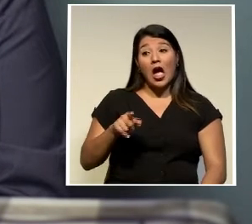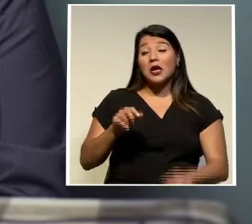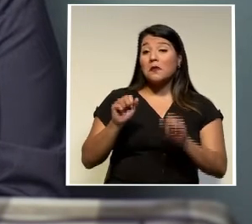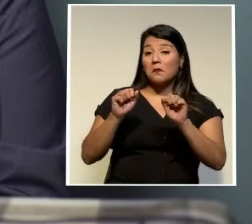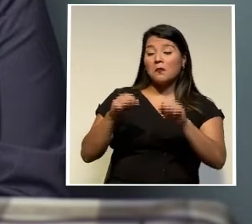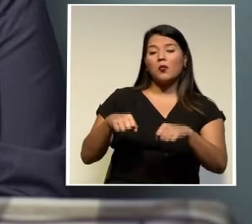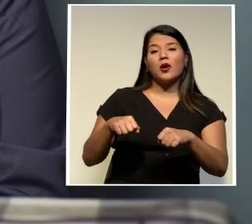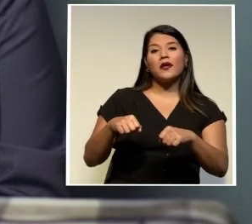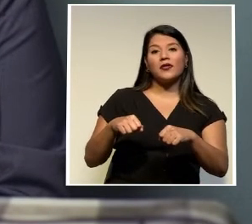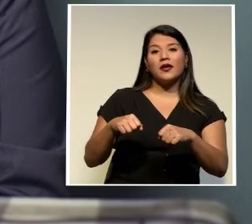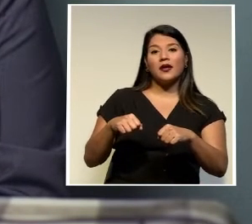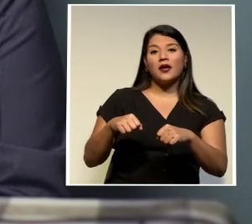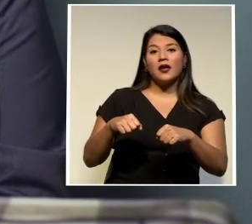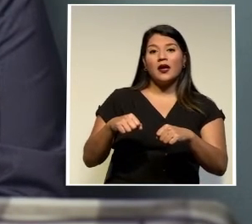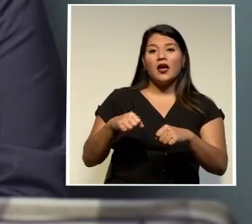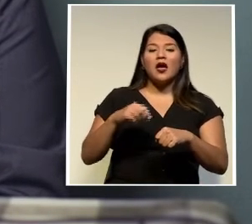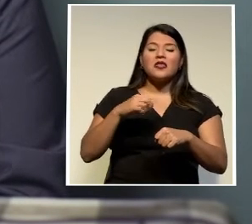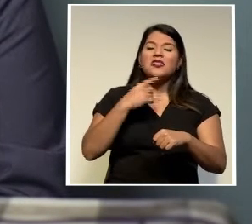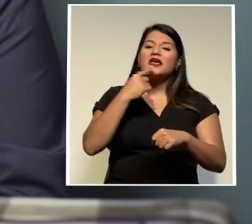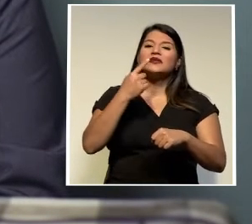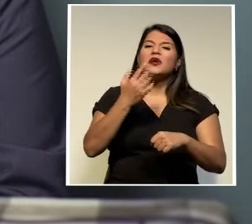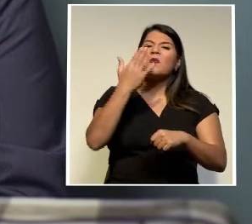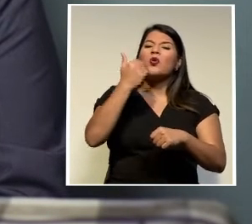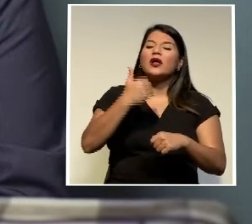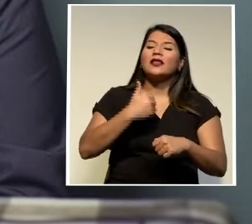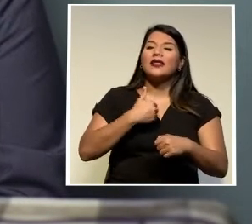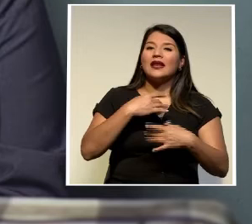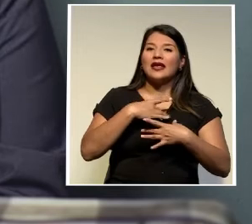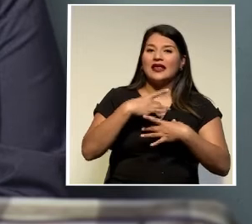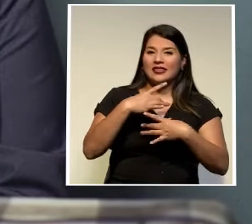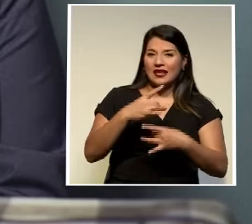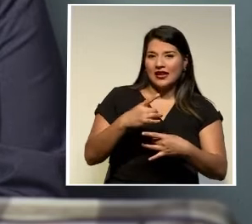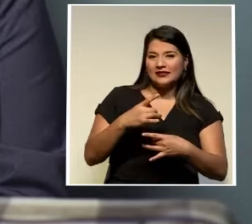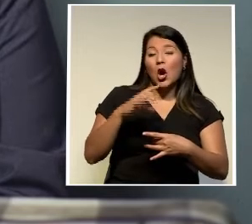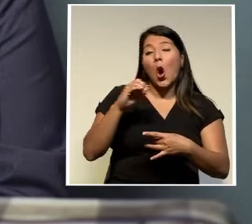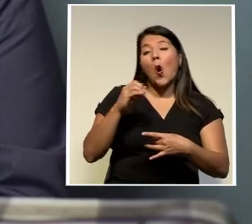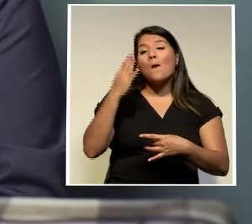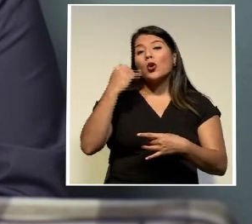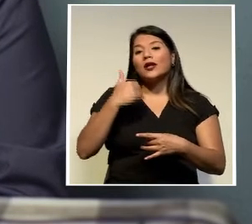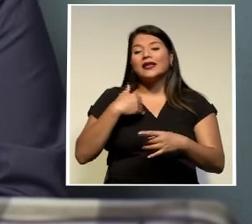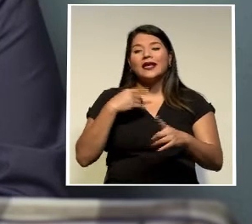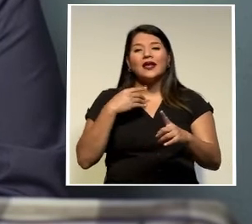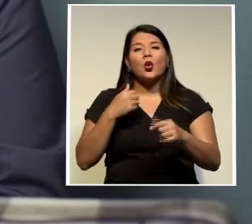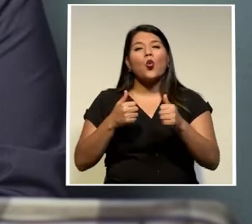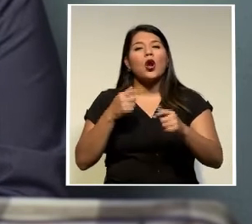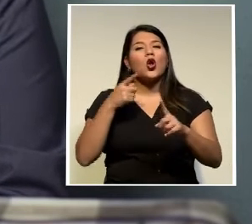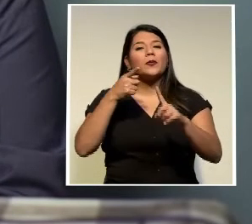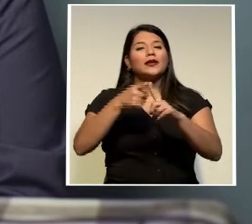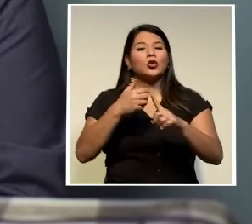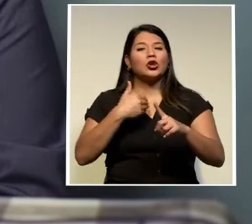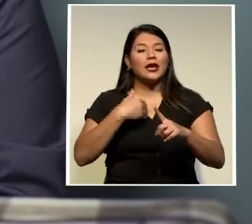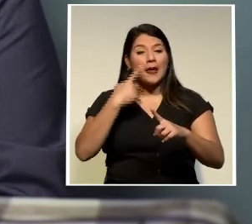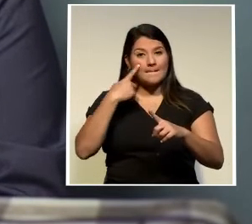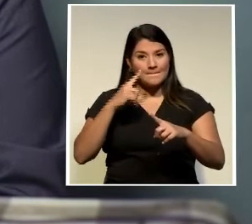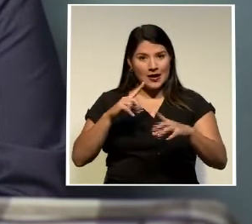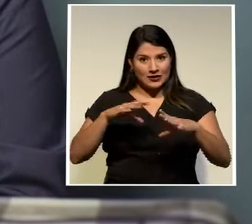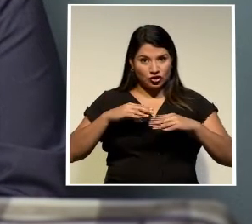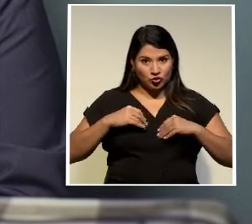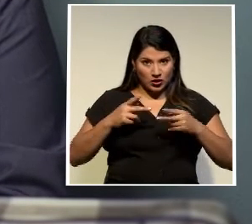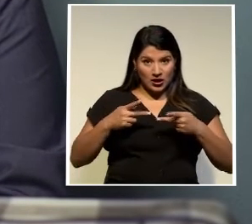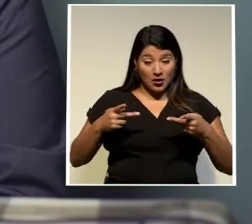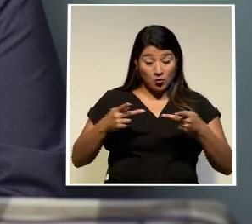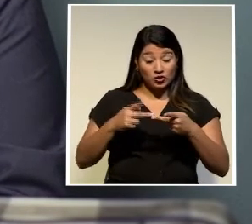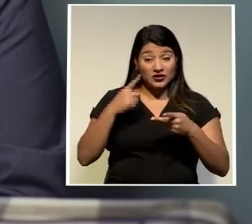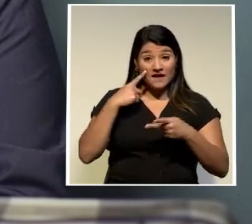exponer sobre su interés o el propósito que tienen para ocupar el puesto de fiscal general de la república y además